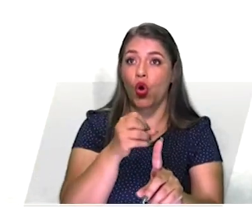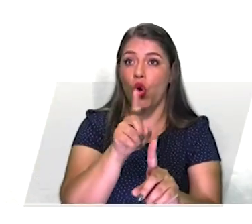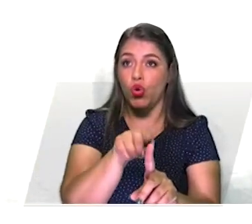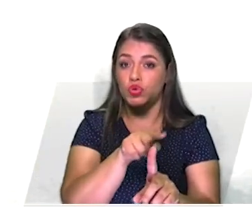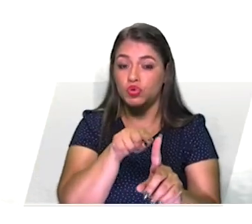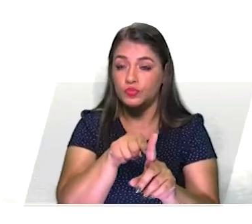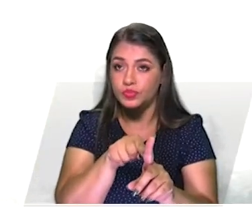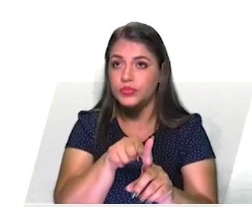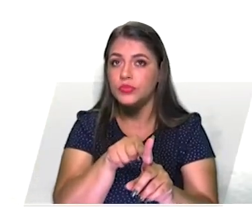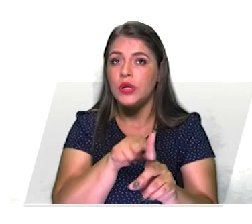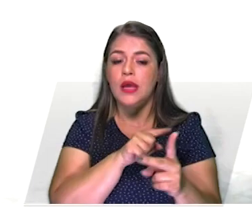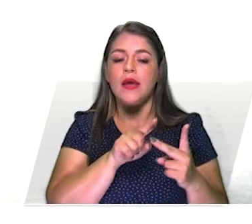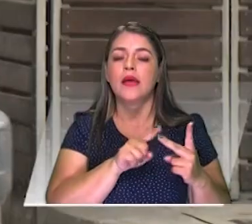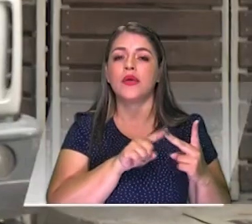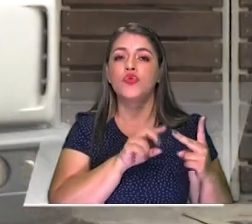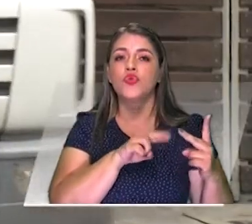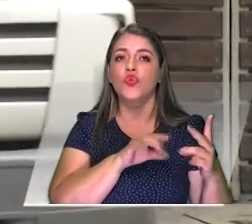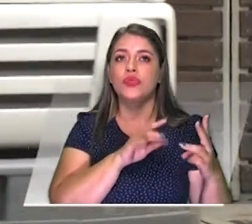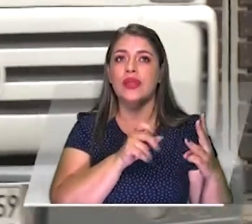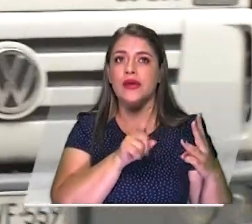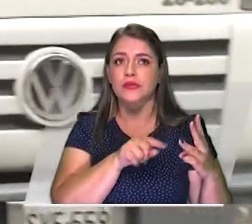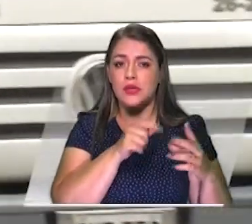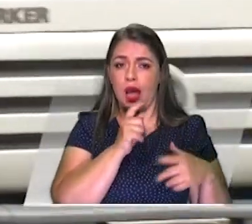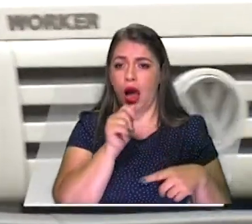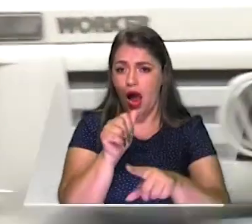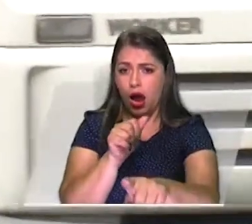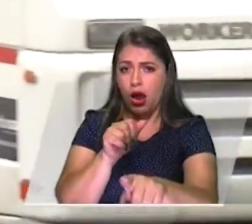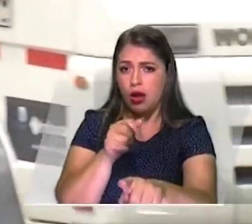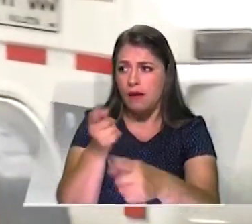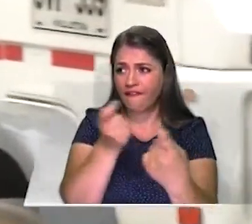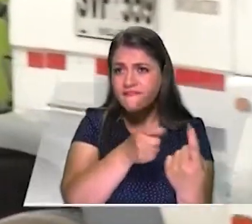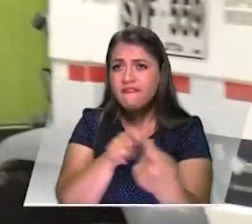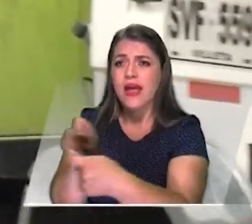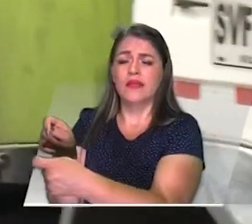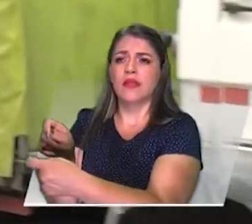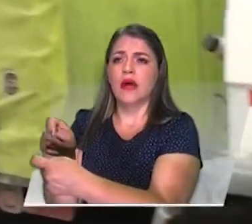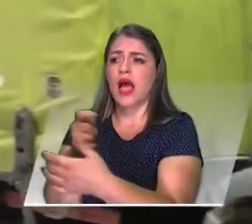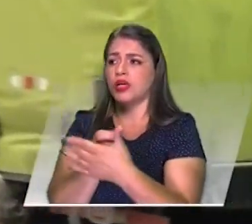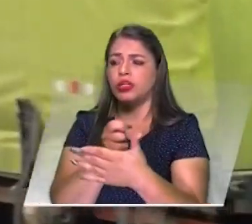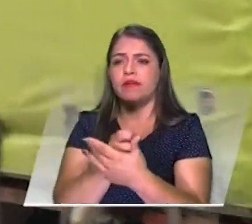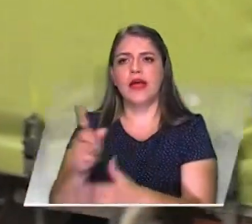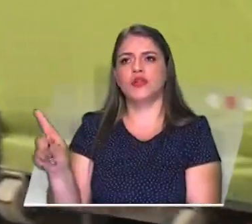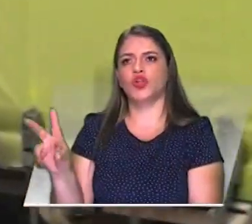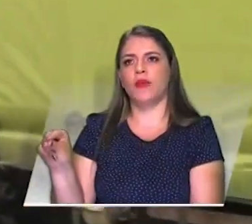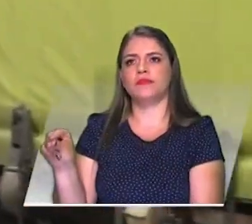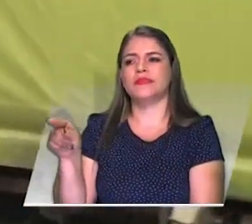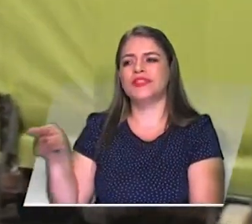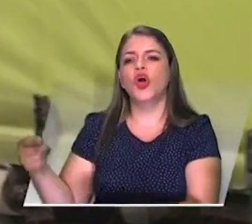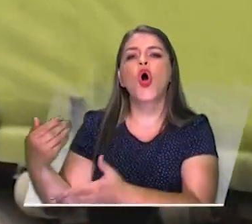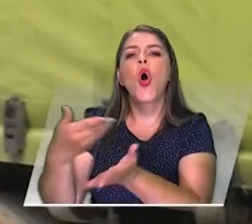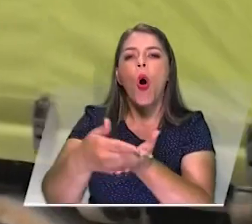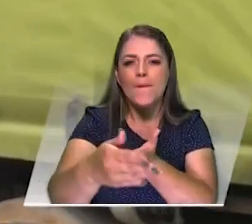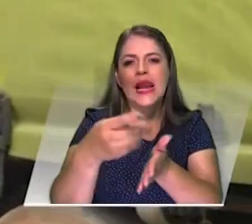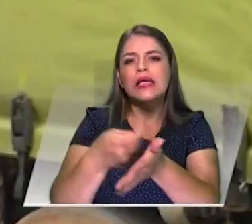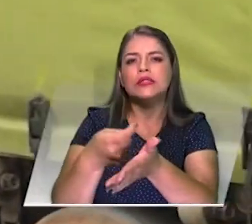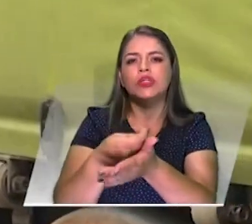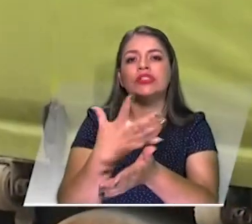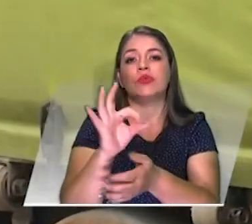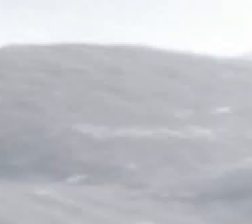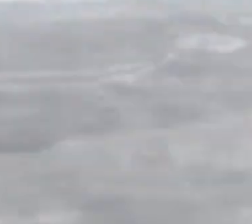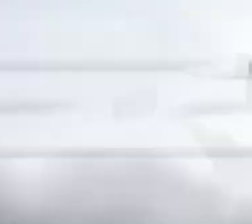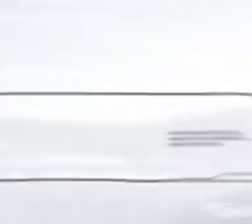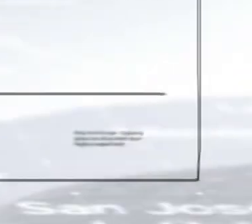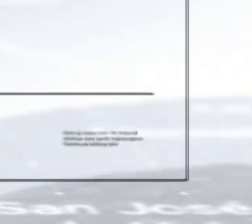empresarial antioqueño, informó que no venderá sus acciones al grupo Gilinski interesada en comprar más del 50% de Nutresa.